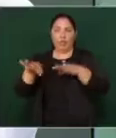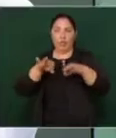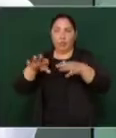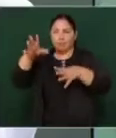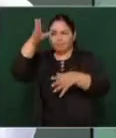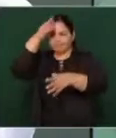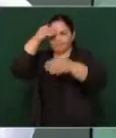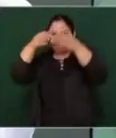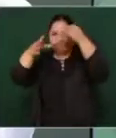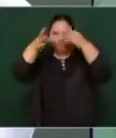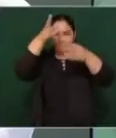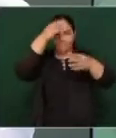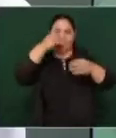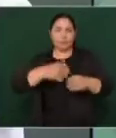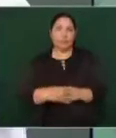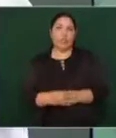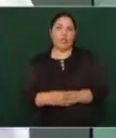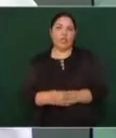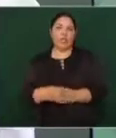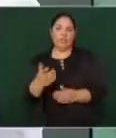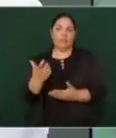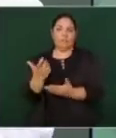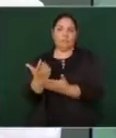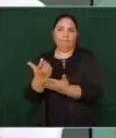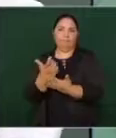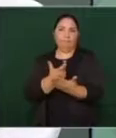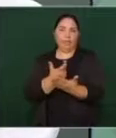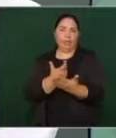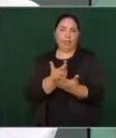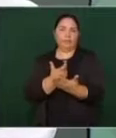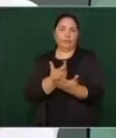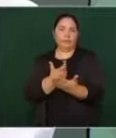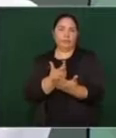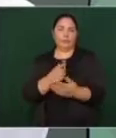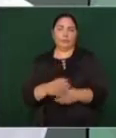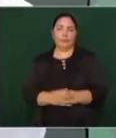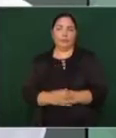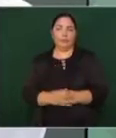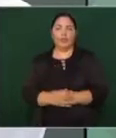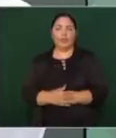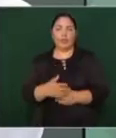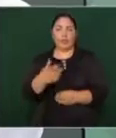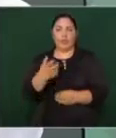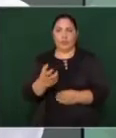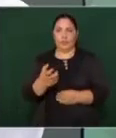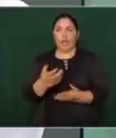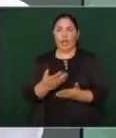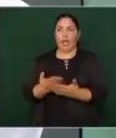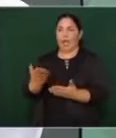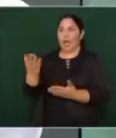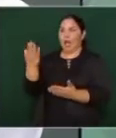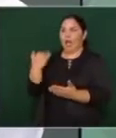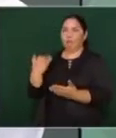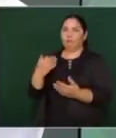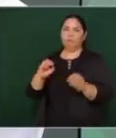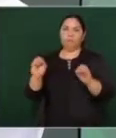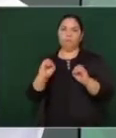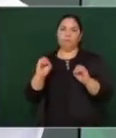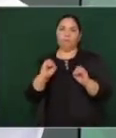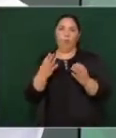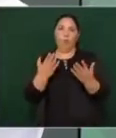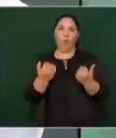que reciben un salario. Esto antes no se hacía,